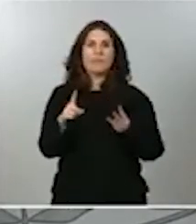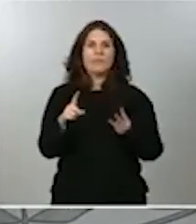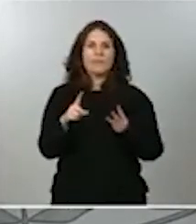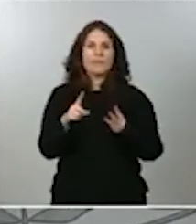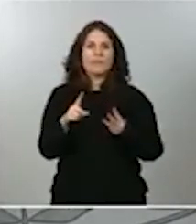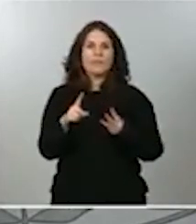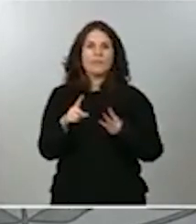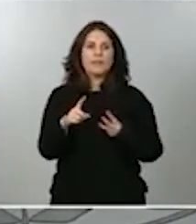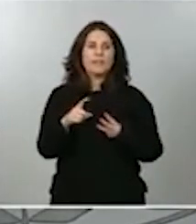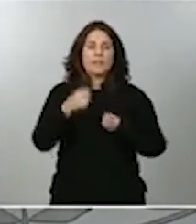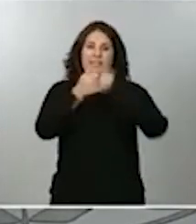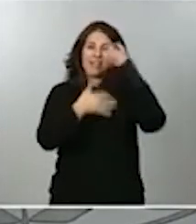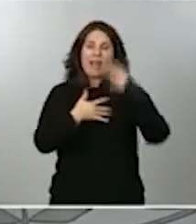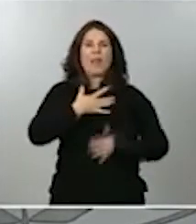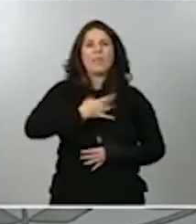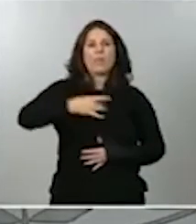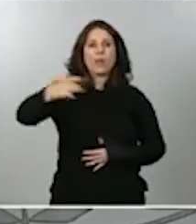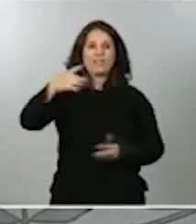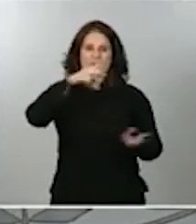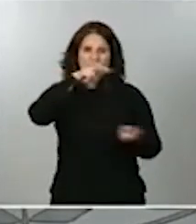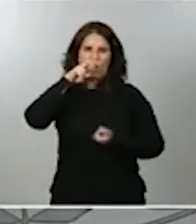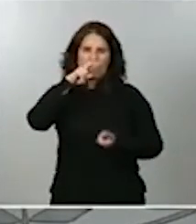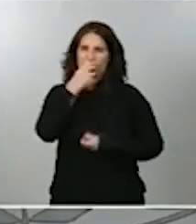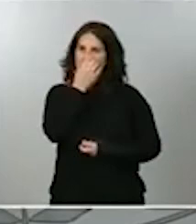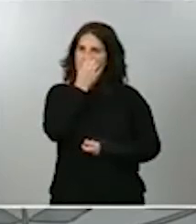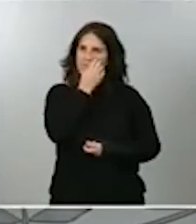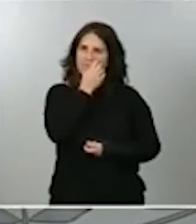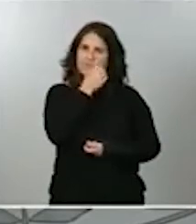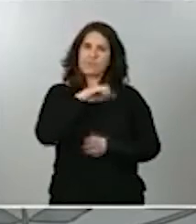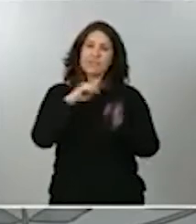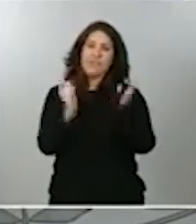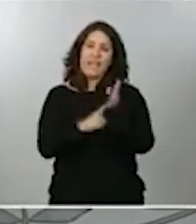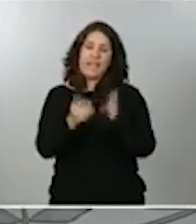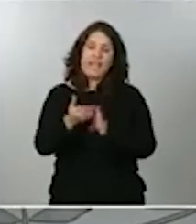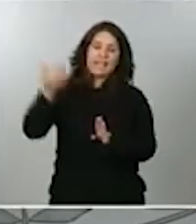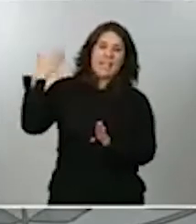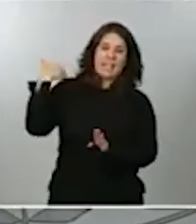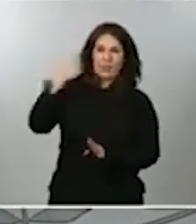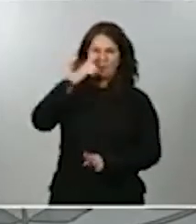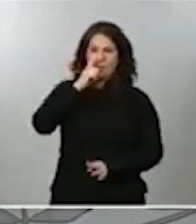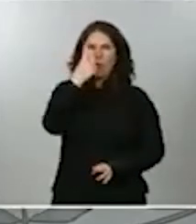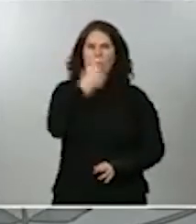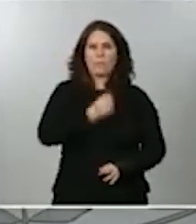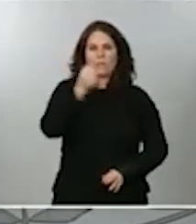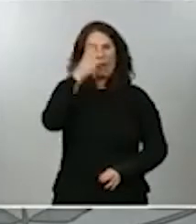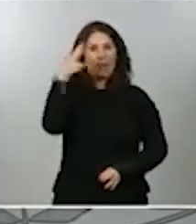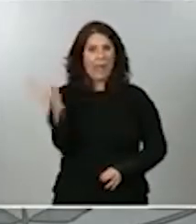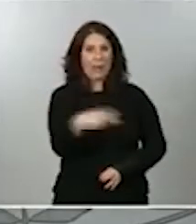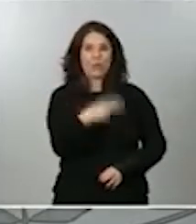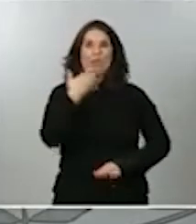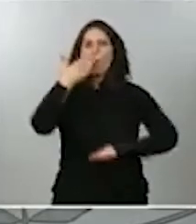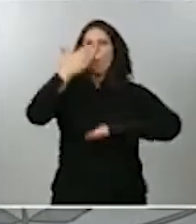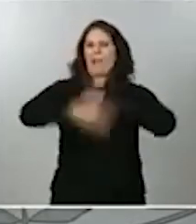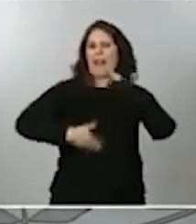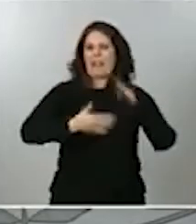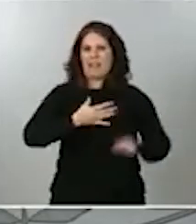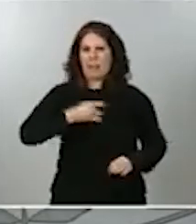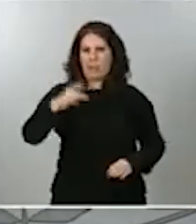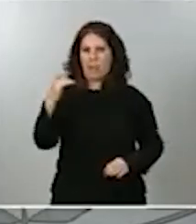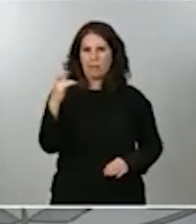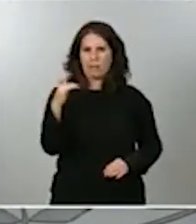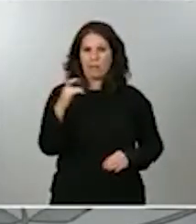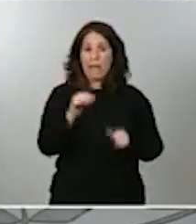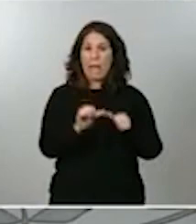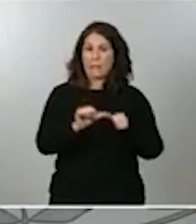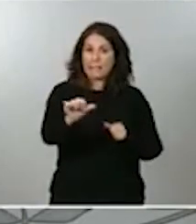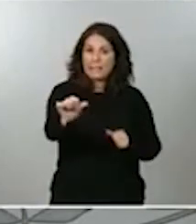tributarios. Recuerdan que la ley anterior contemplaba el millón de euros como umbral de deuda a partir de la cual se aparecía